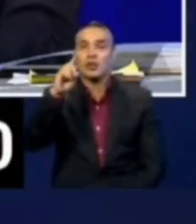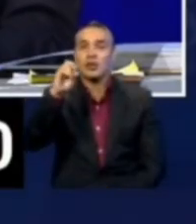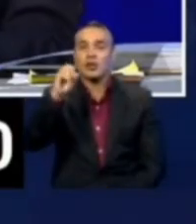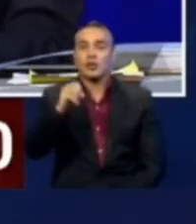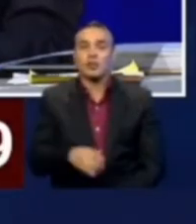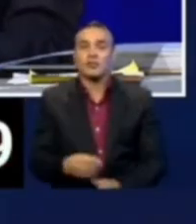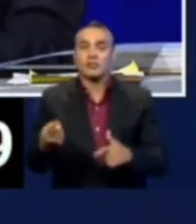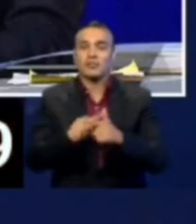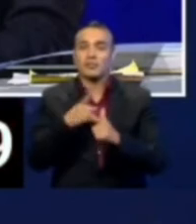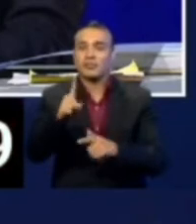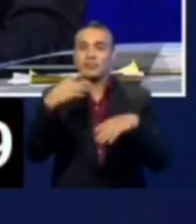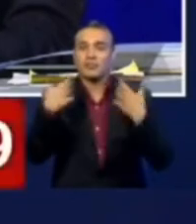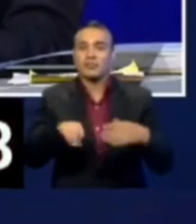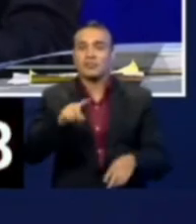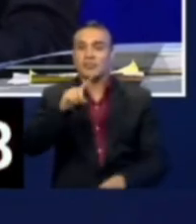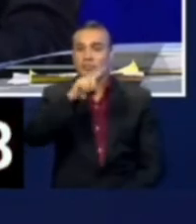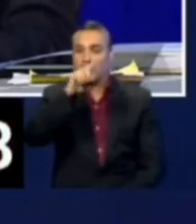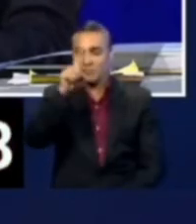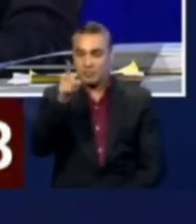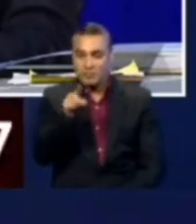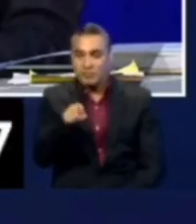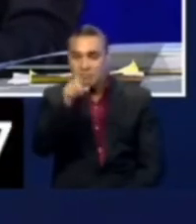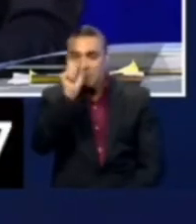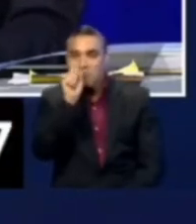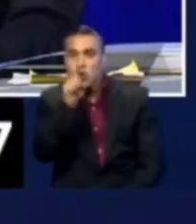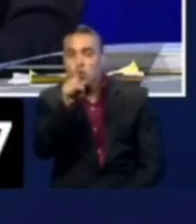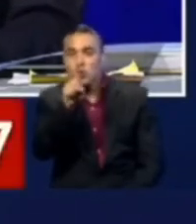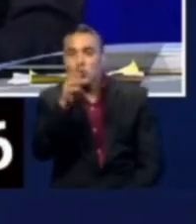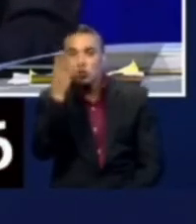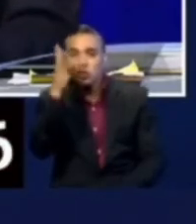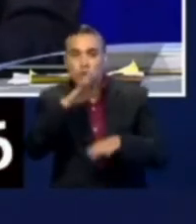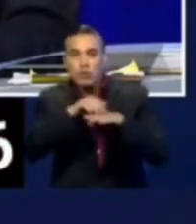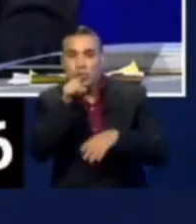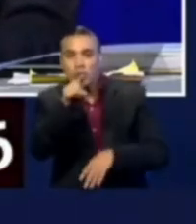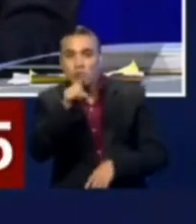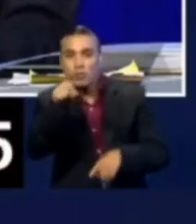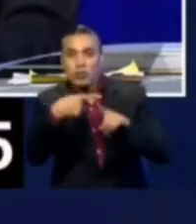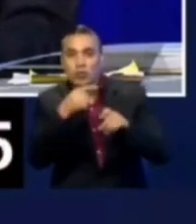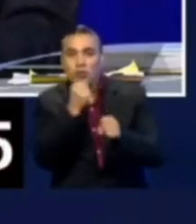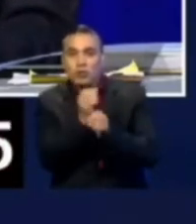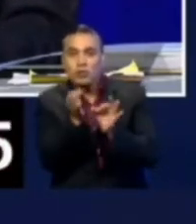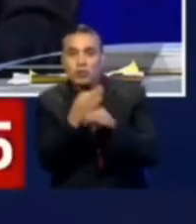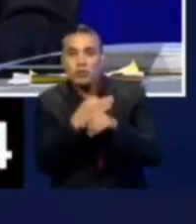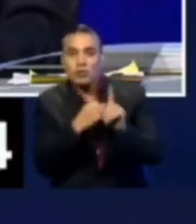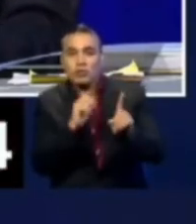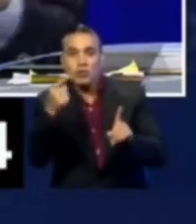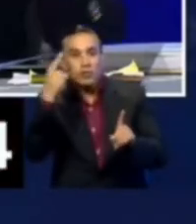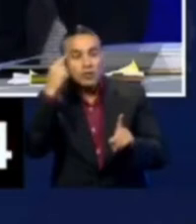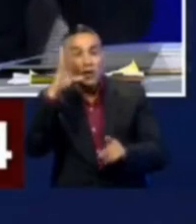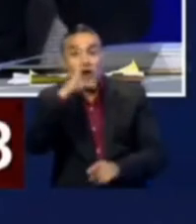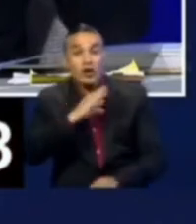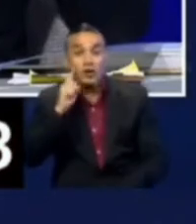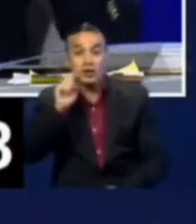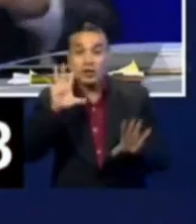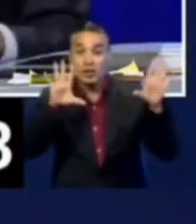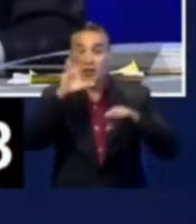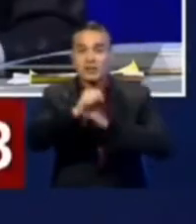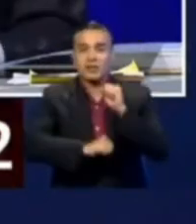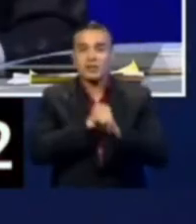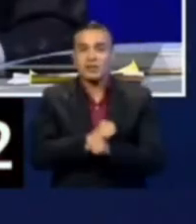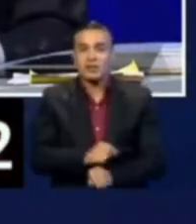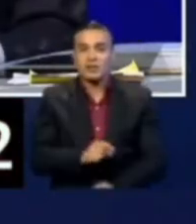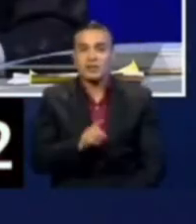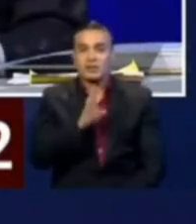tanto, hay un gran signo de interrogación sobre ti, porque cuando fuiste funcionario del gobierno de Correa en 10 años